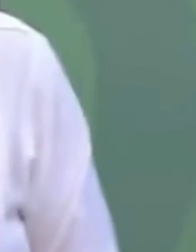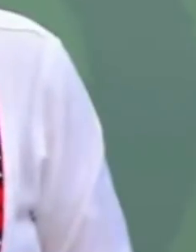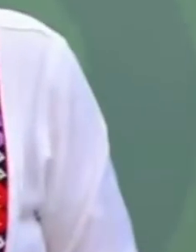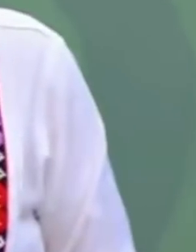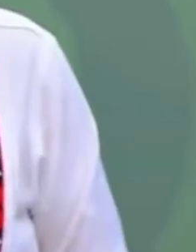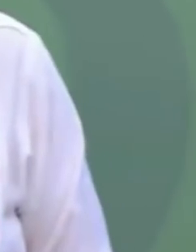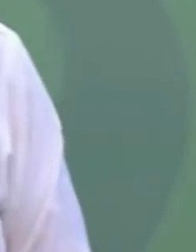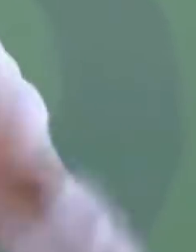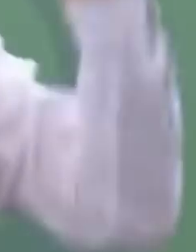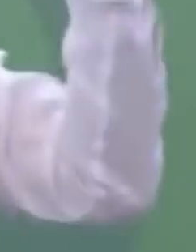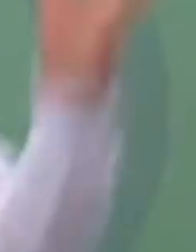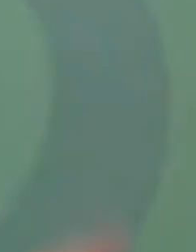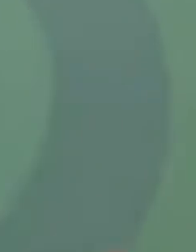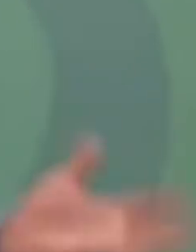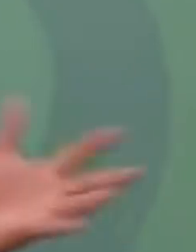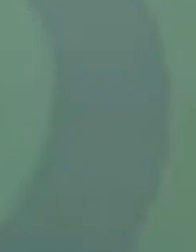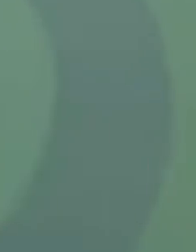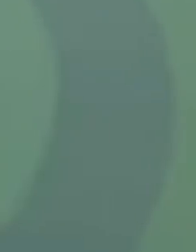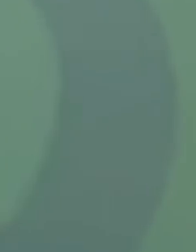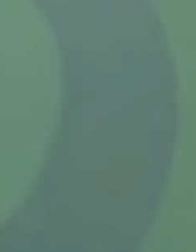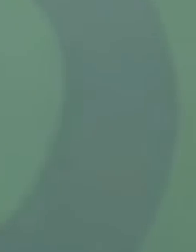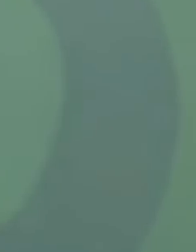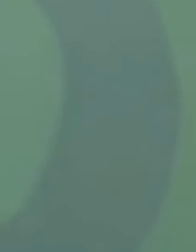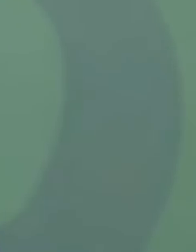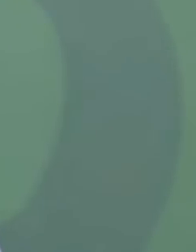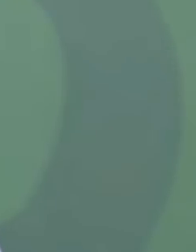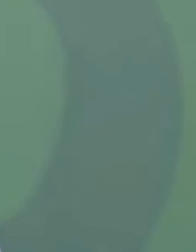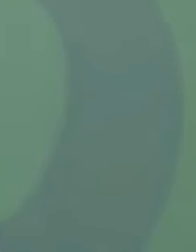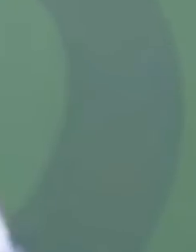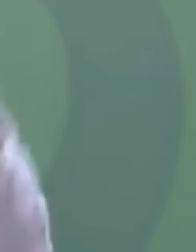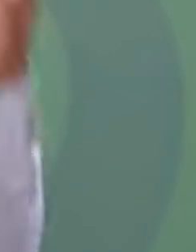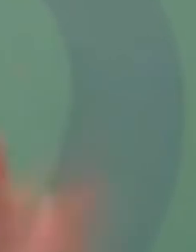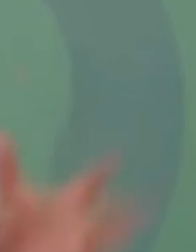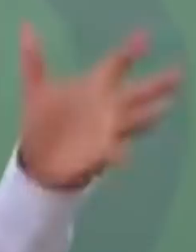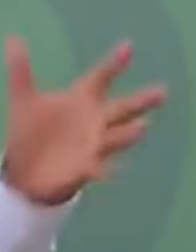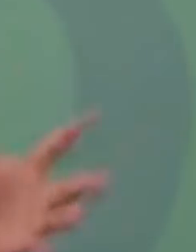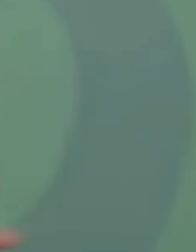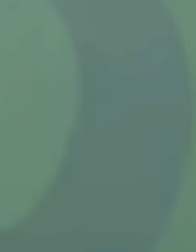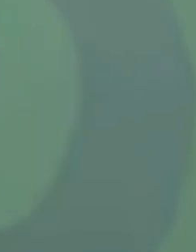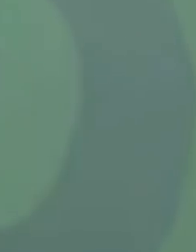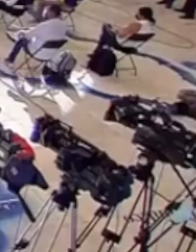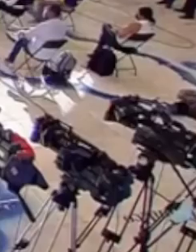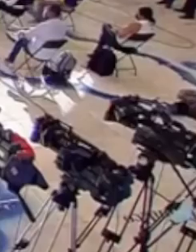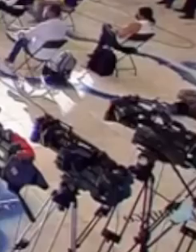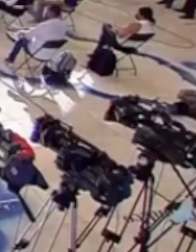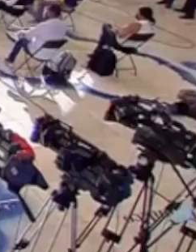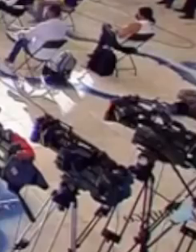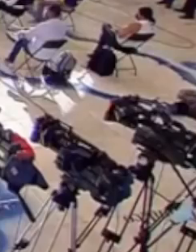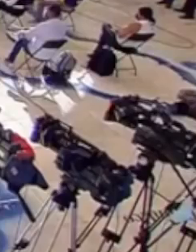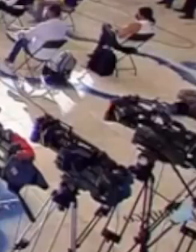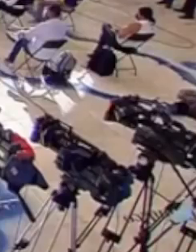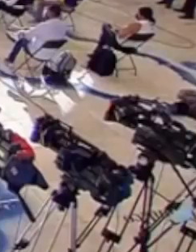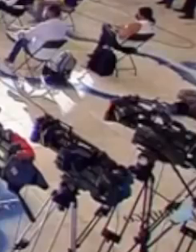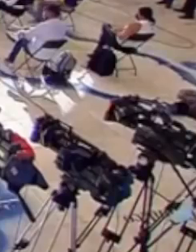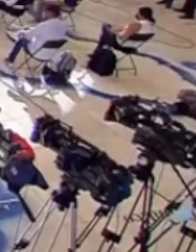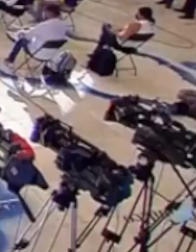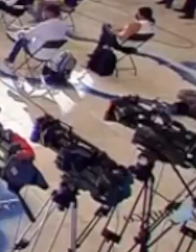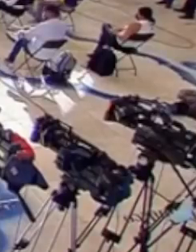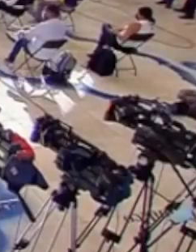no se usa, no hay vuelos, esa es su campaña.